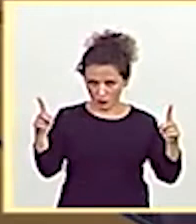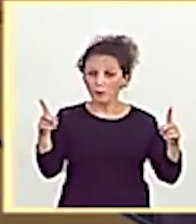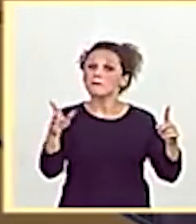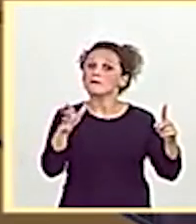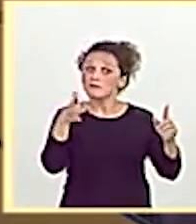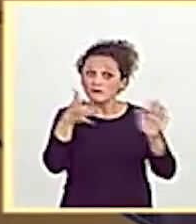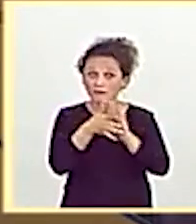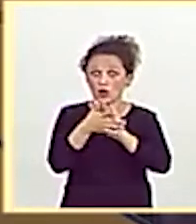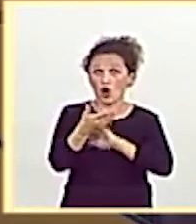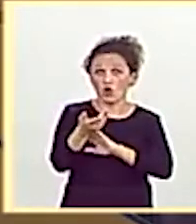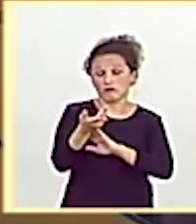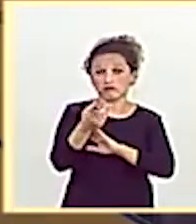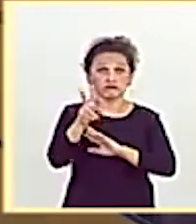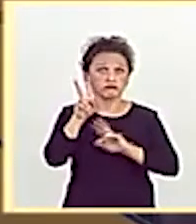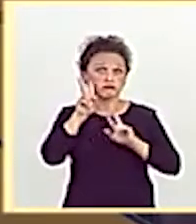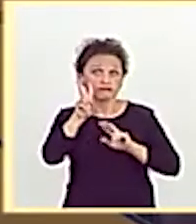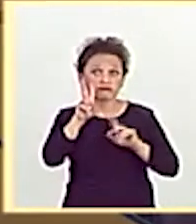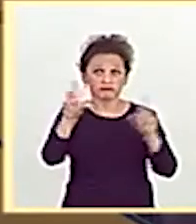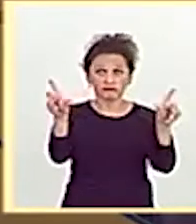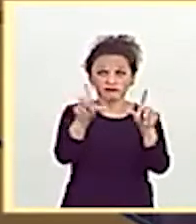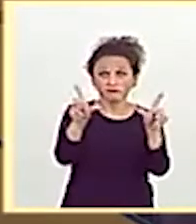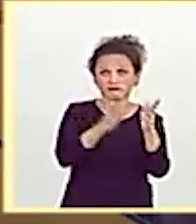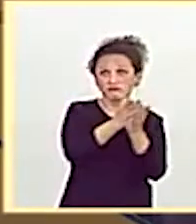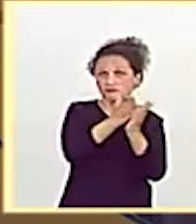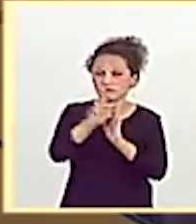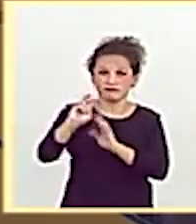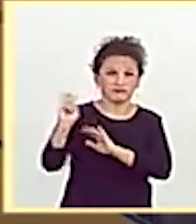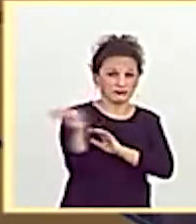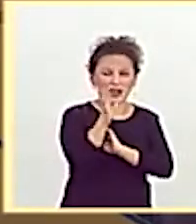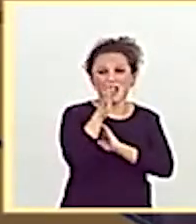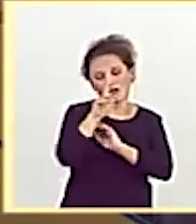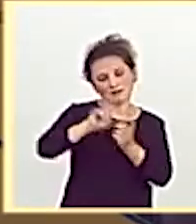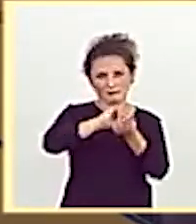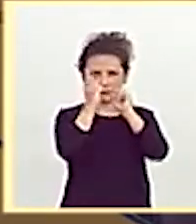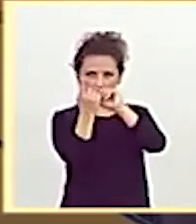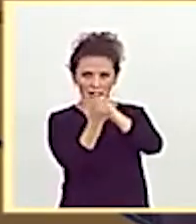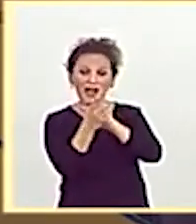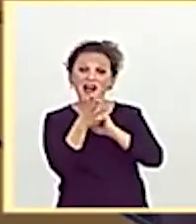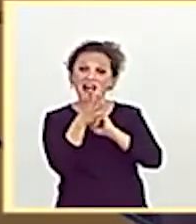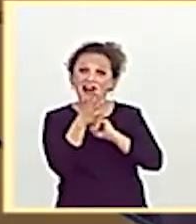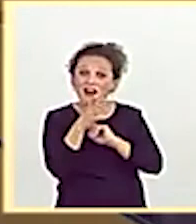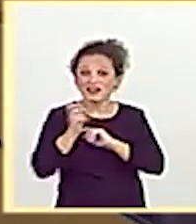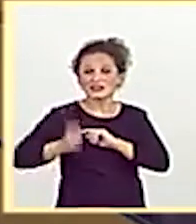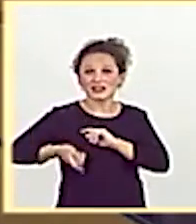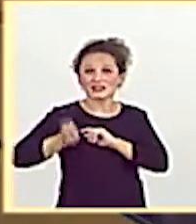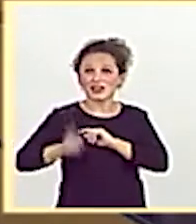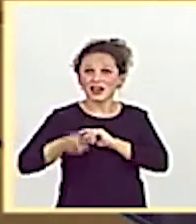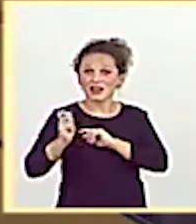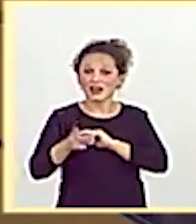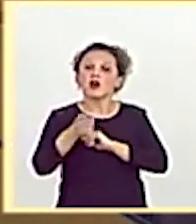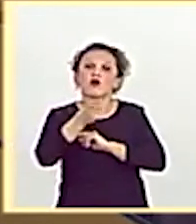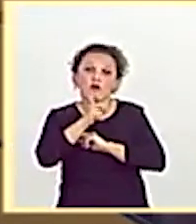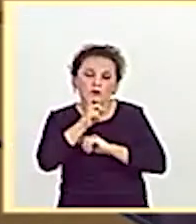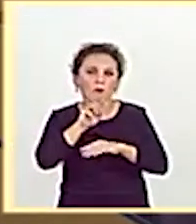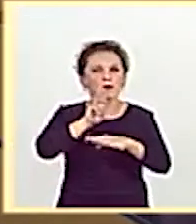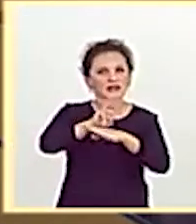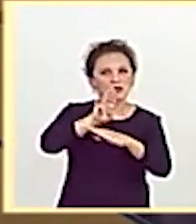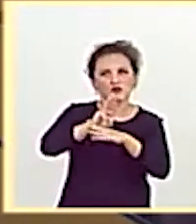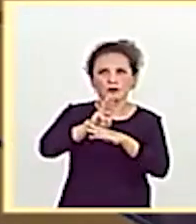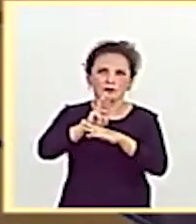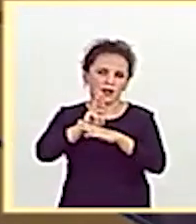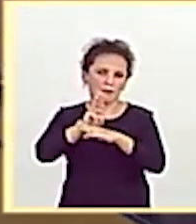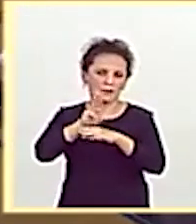de contenidos audiovisuales ha cambiado sustancialmente y que cada vez son más las personas que consumen estos contenidos a través de plataformas